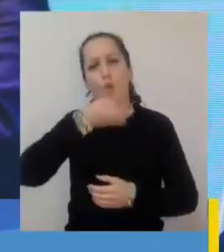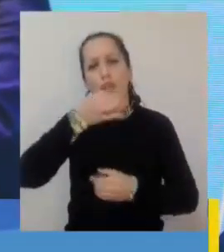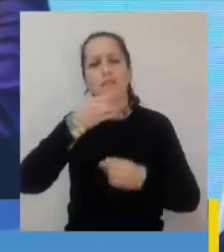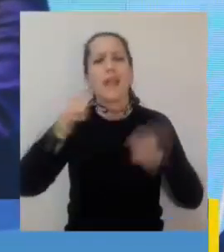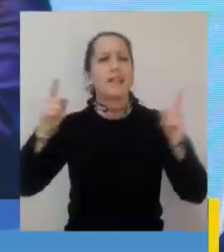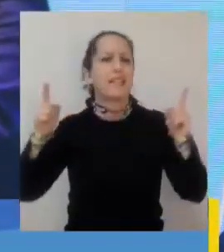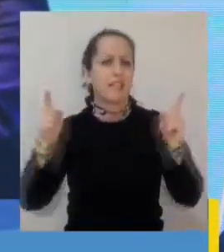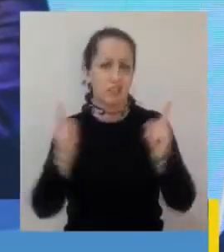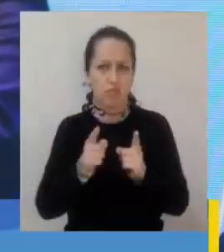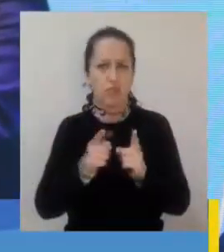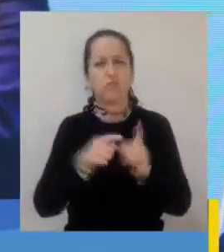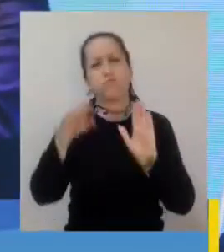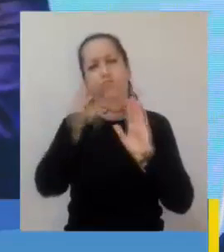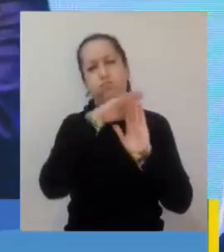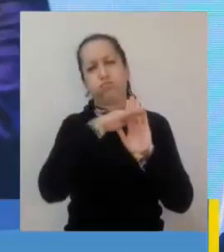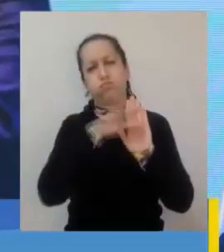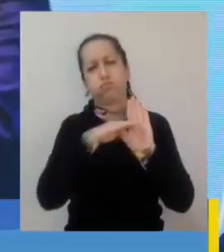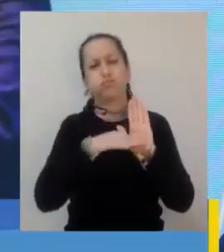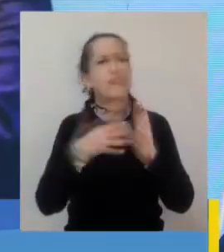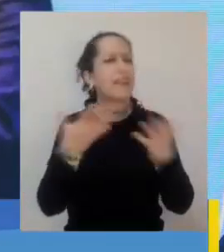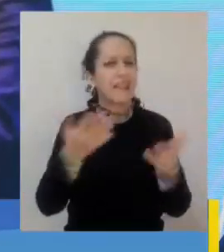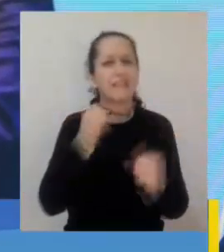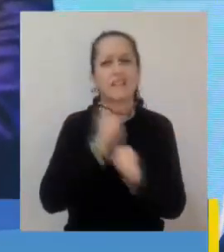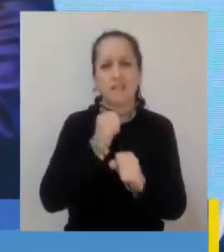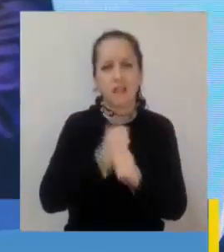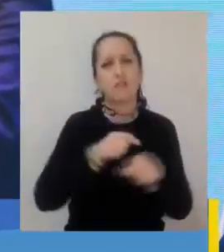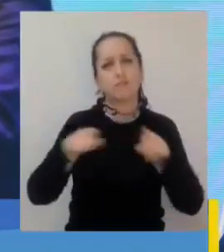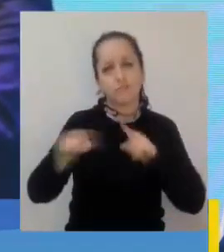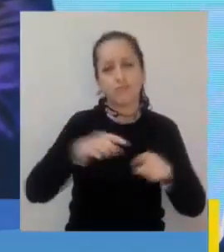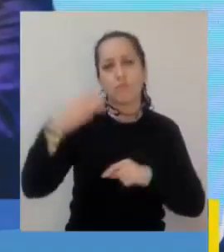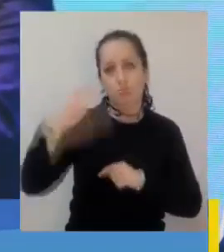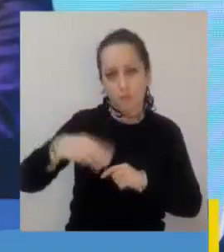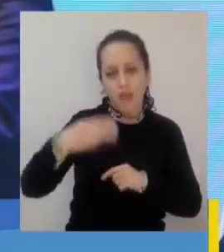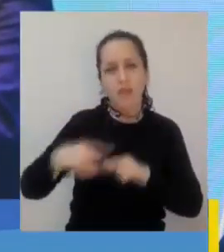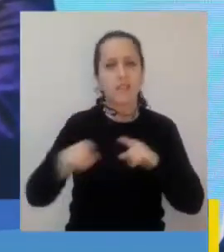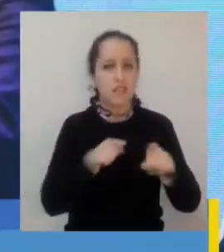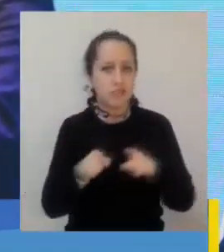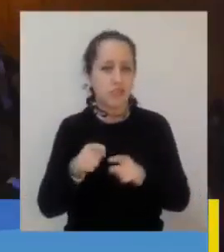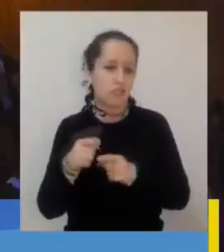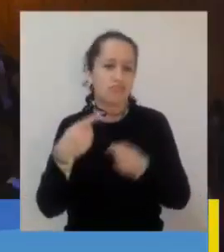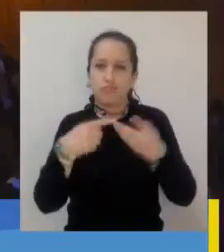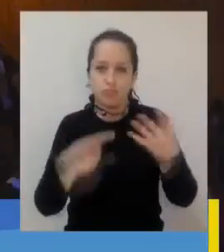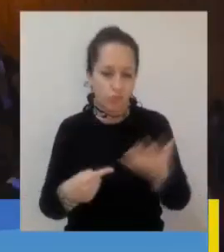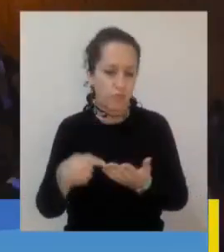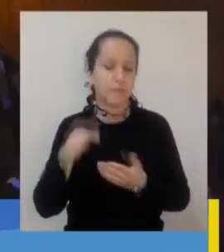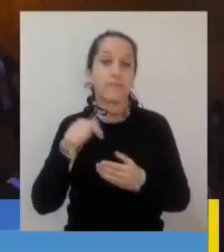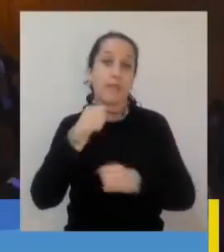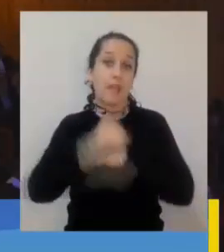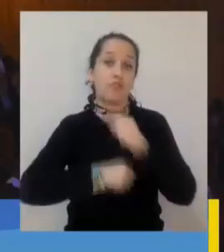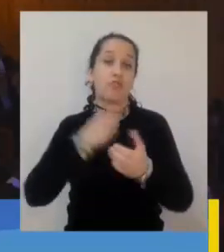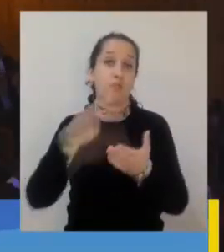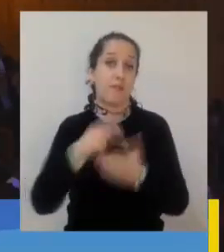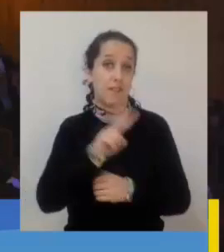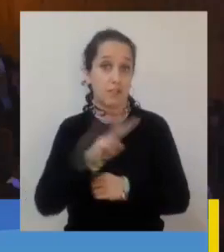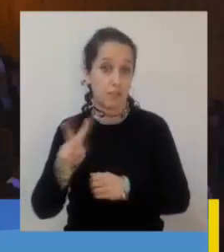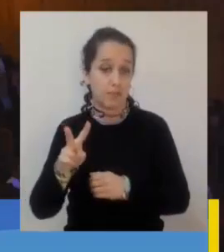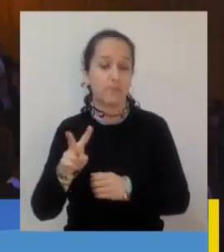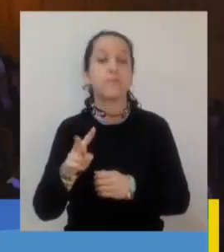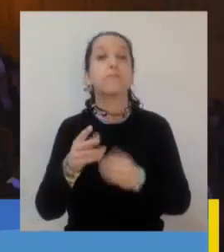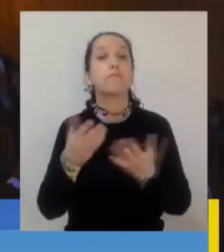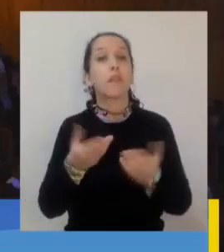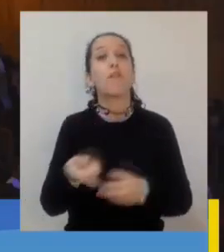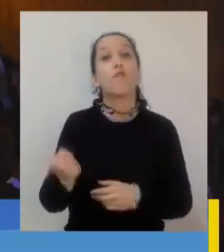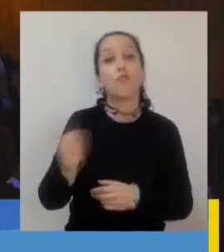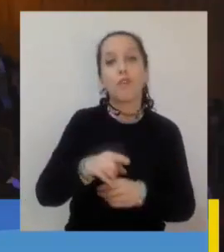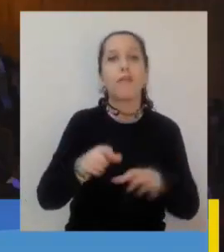pero consistente cuenta del accionar municipal y las gestiones realizadas en diferentes ámbitos durante el 2022, destacando el